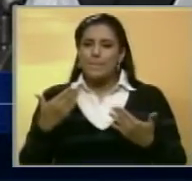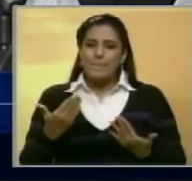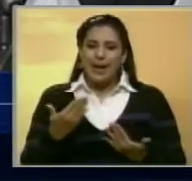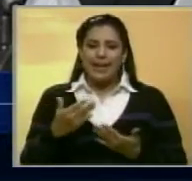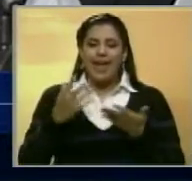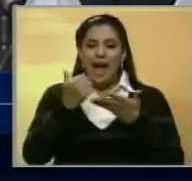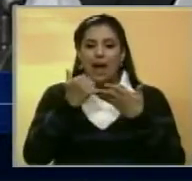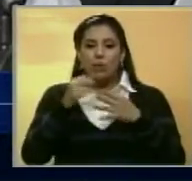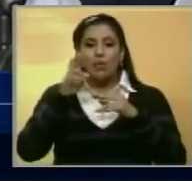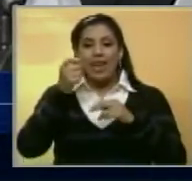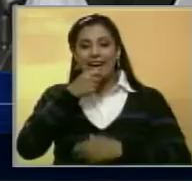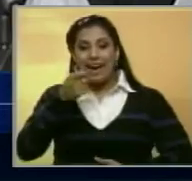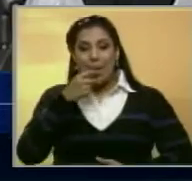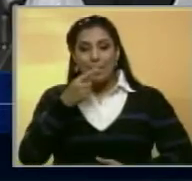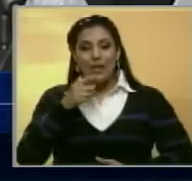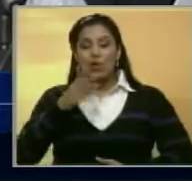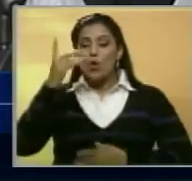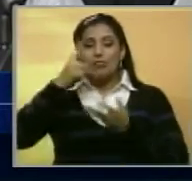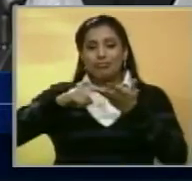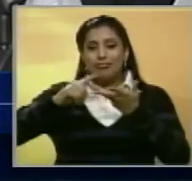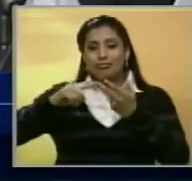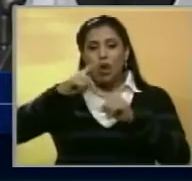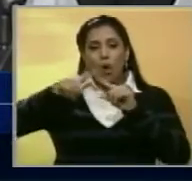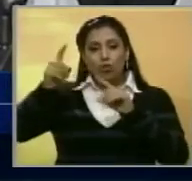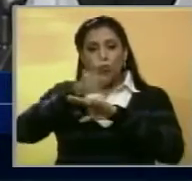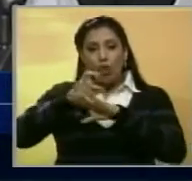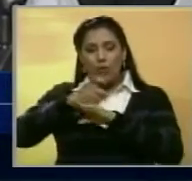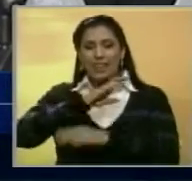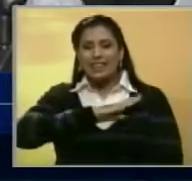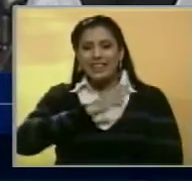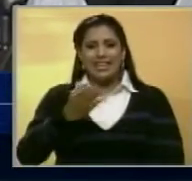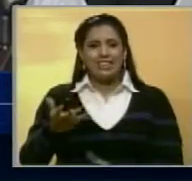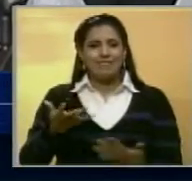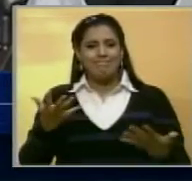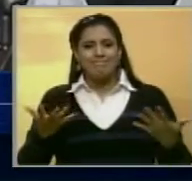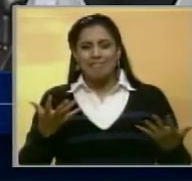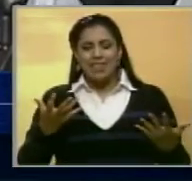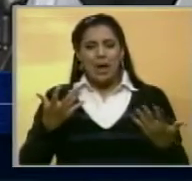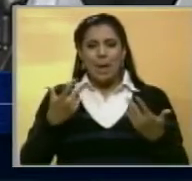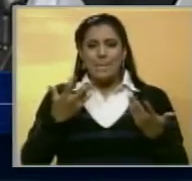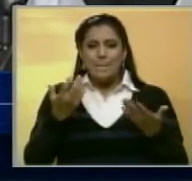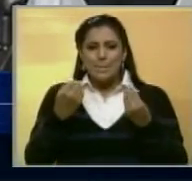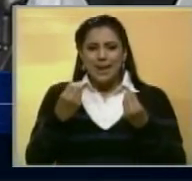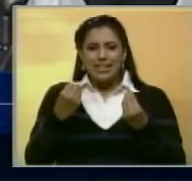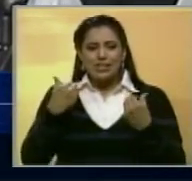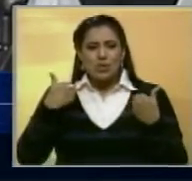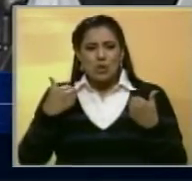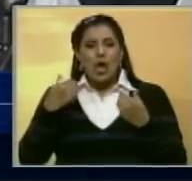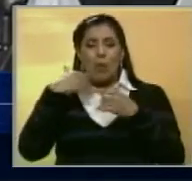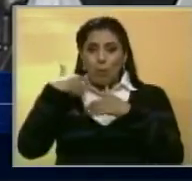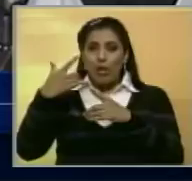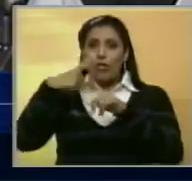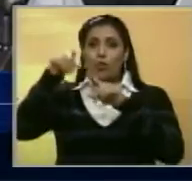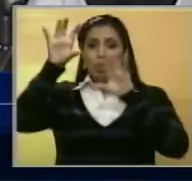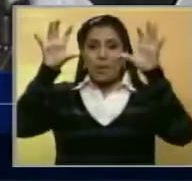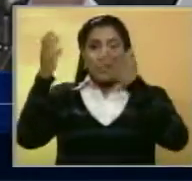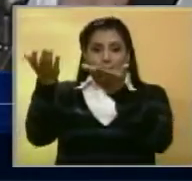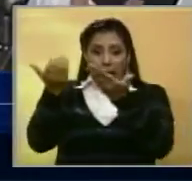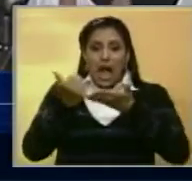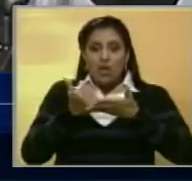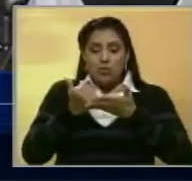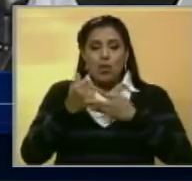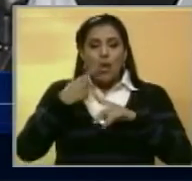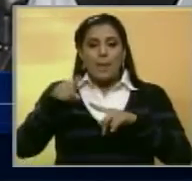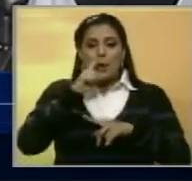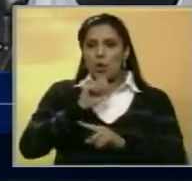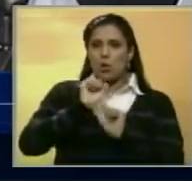reciban los medicamentos que muchísimos gobiernos están prestos a enviar y que se abran los